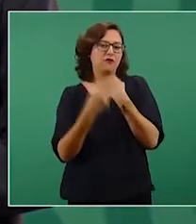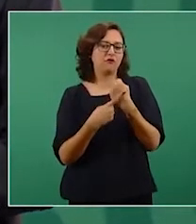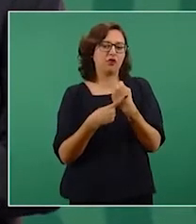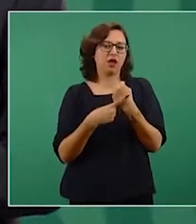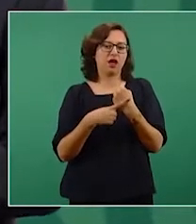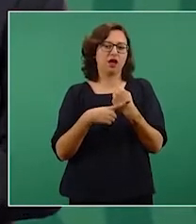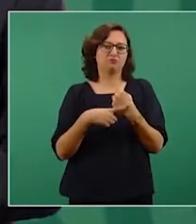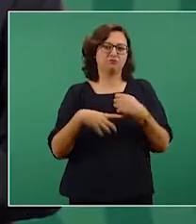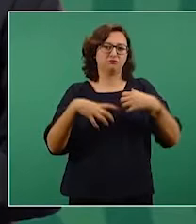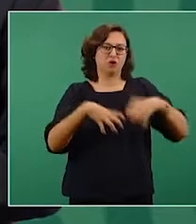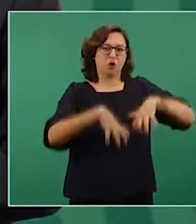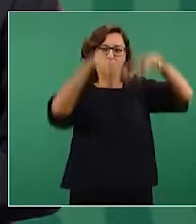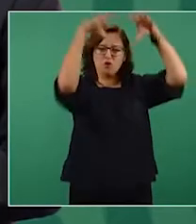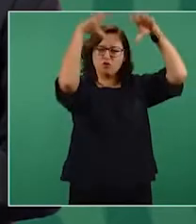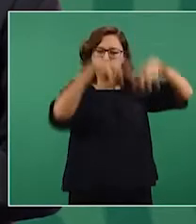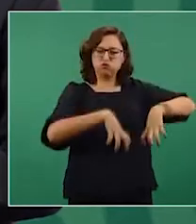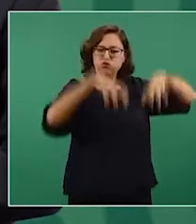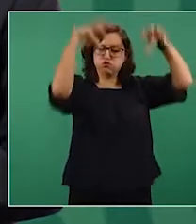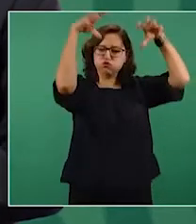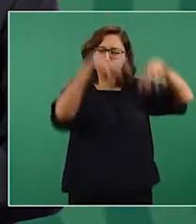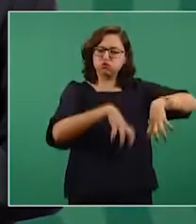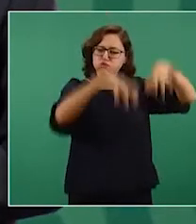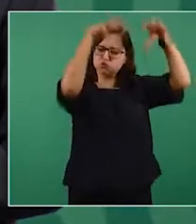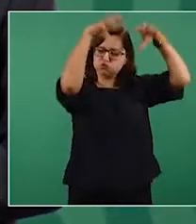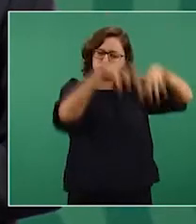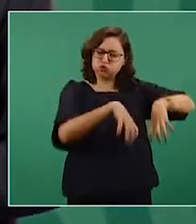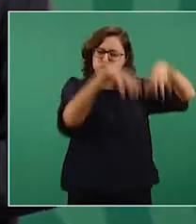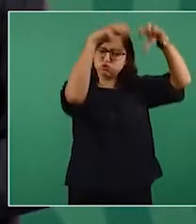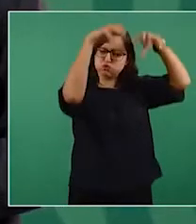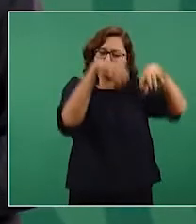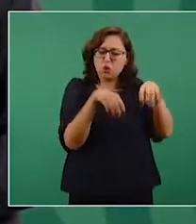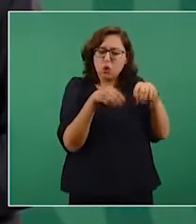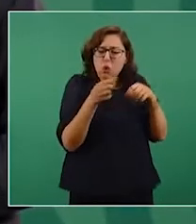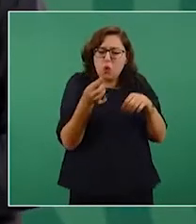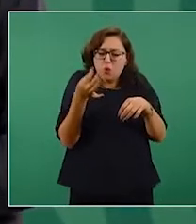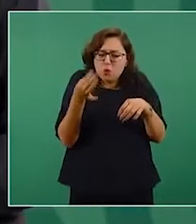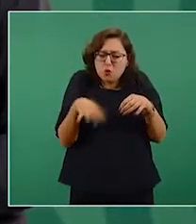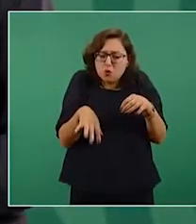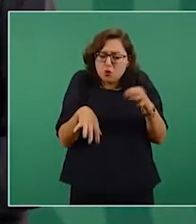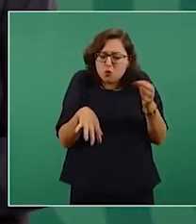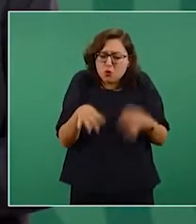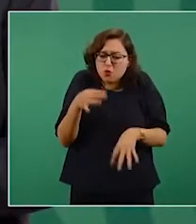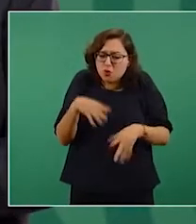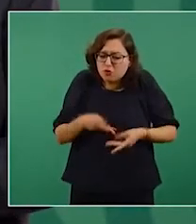Si llueve fuerte arriba, gotea abajo.